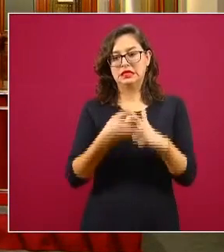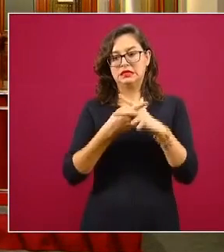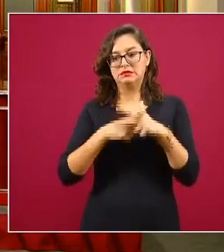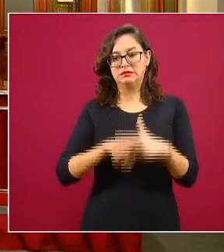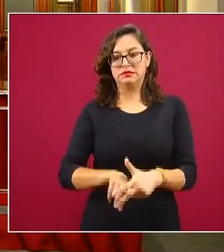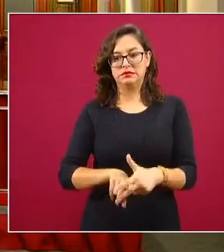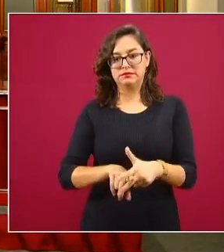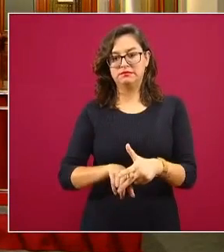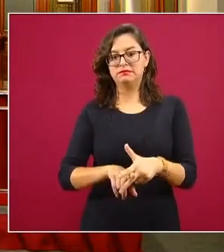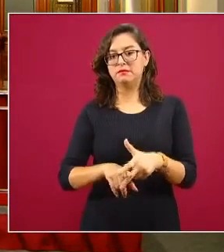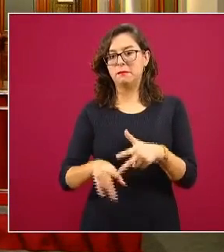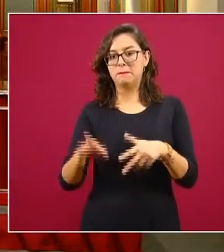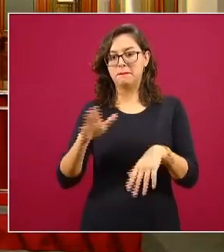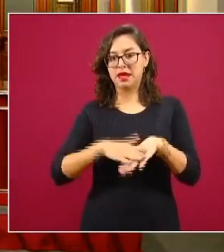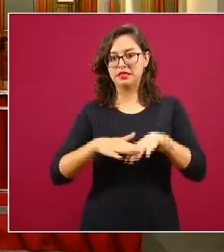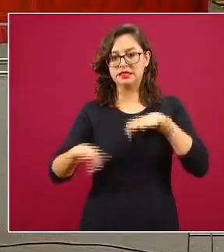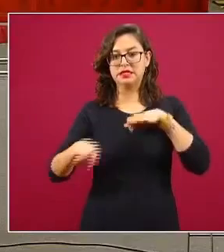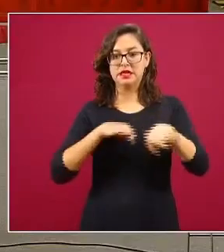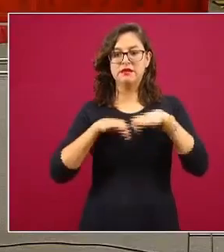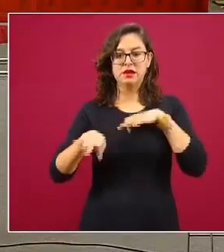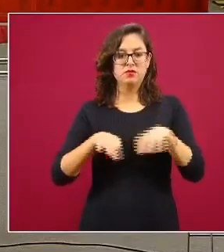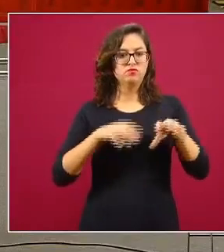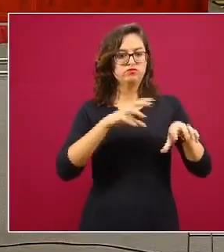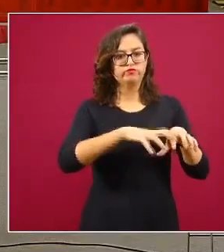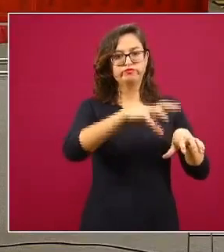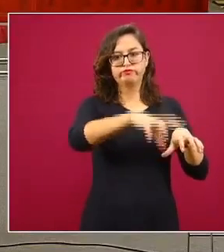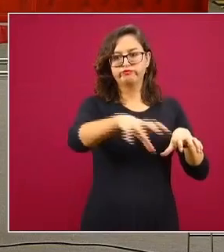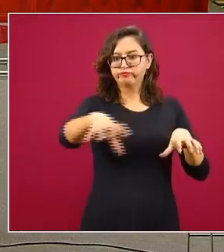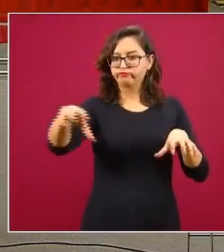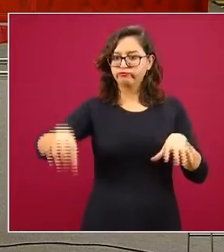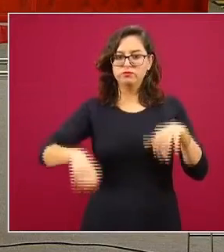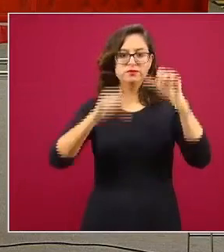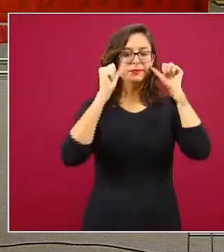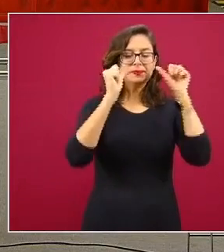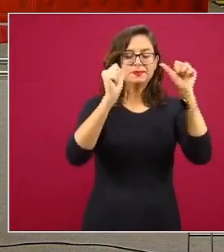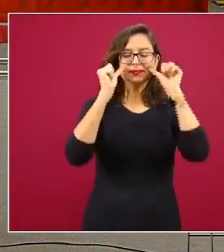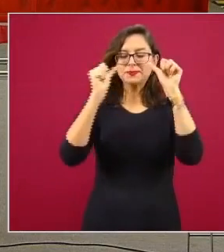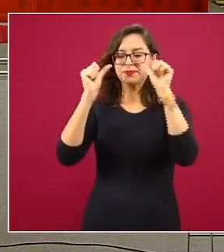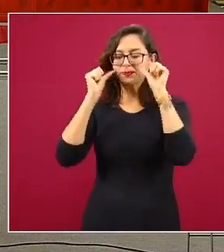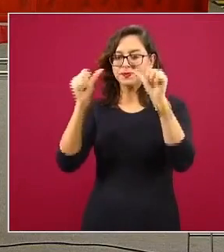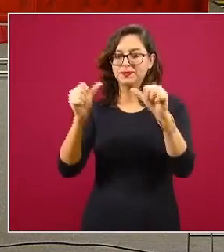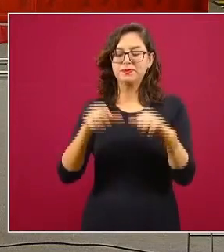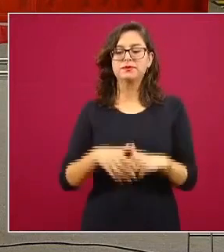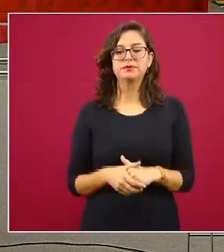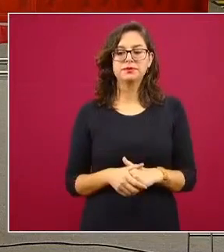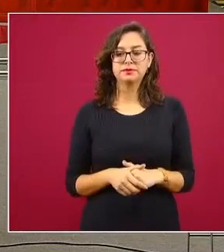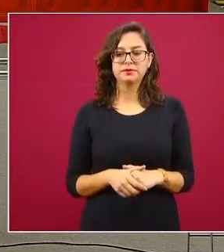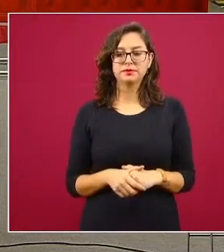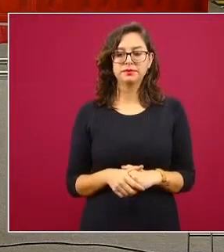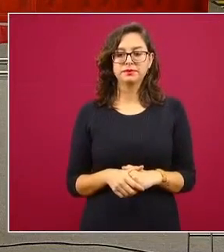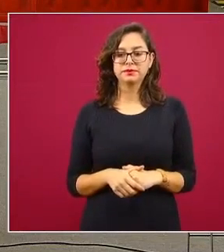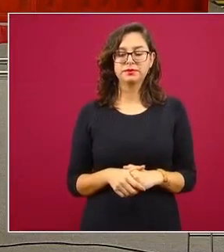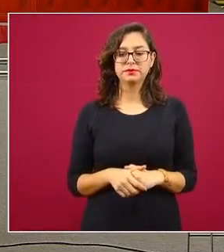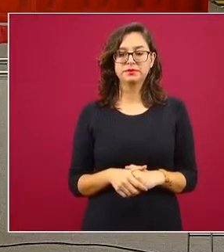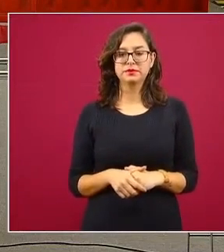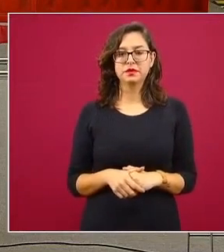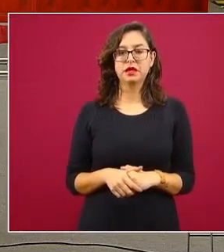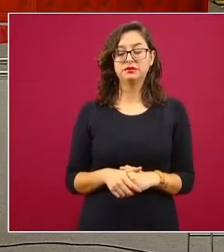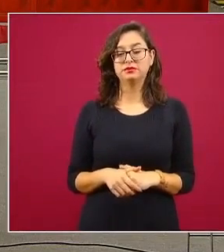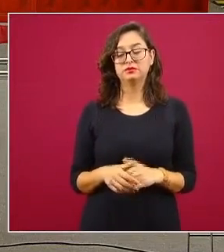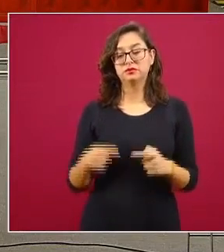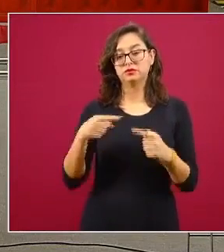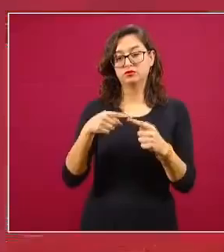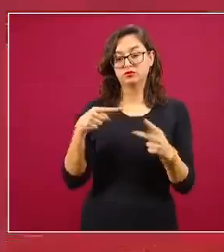esta acción multisectorial que tiene como dos